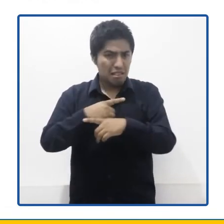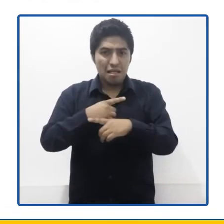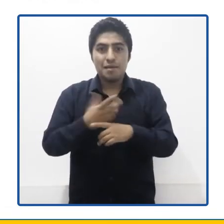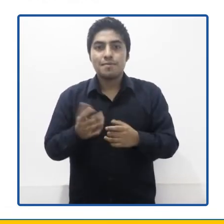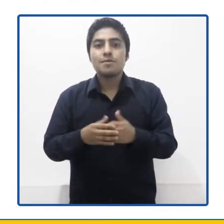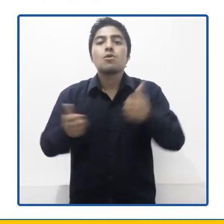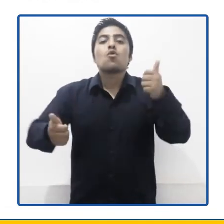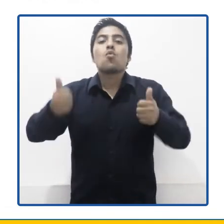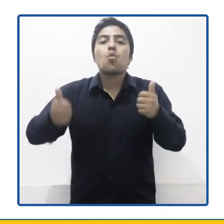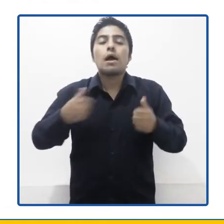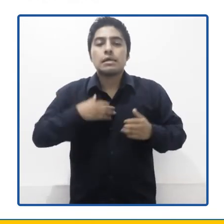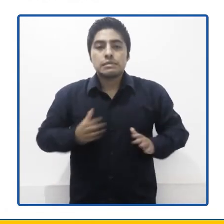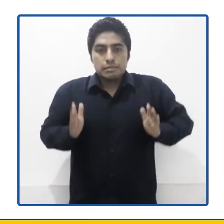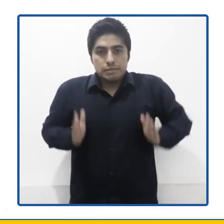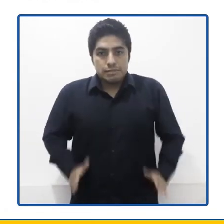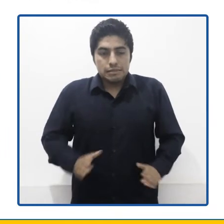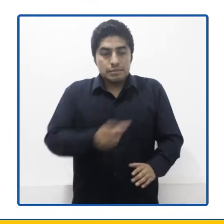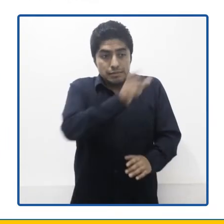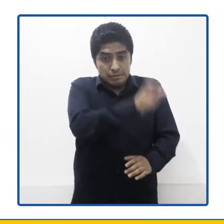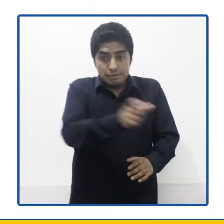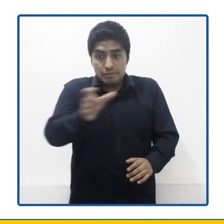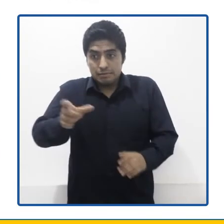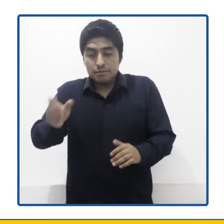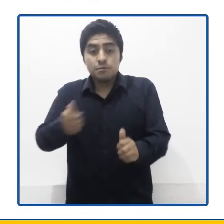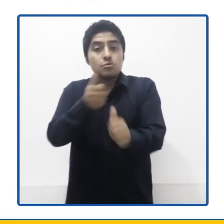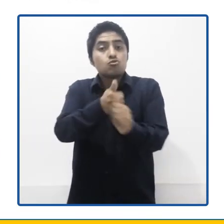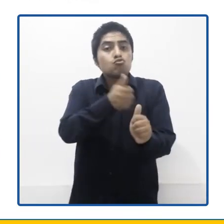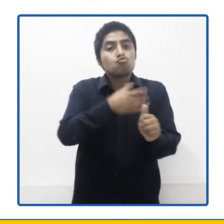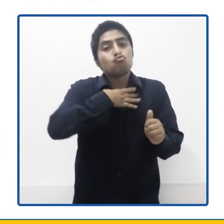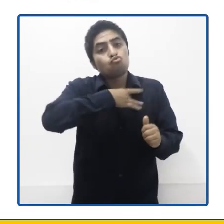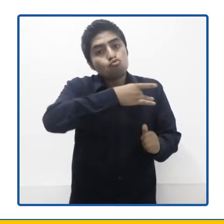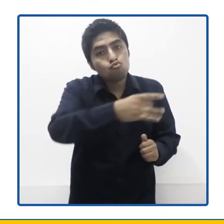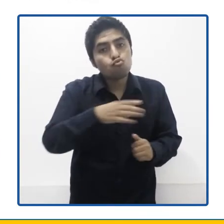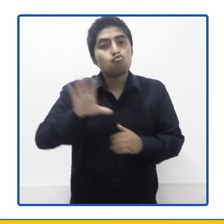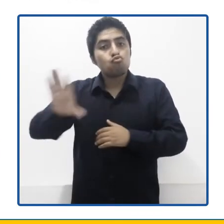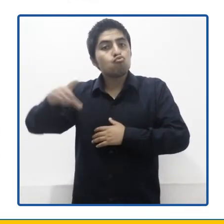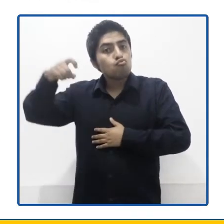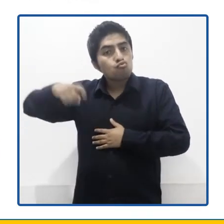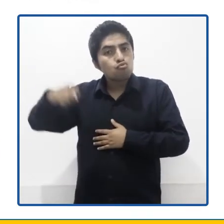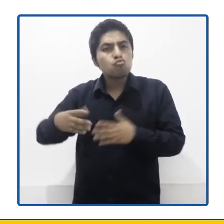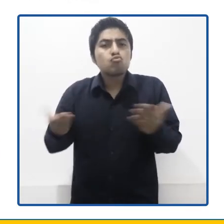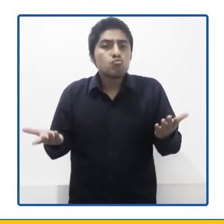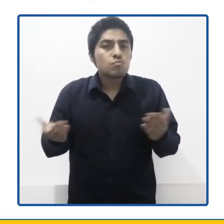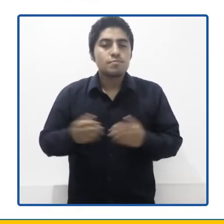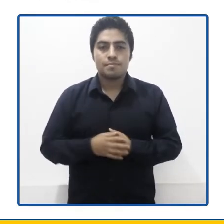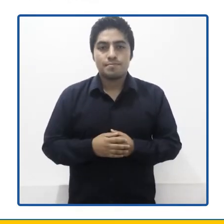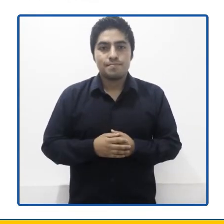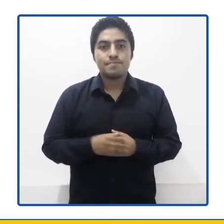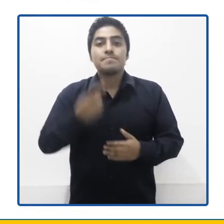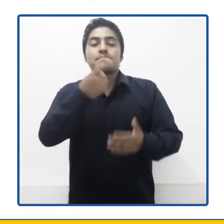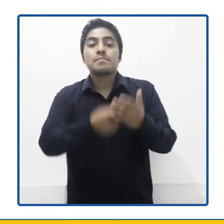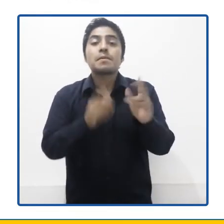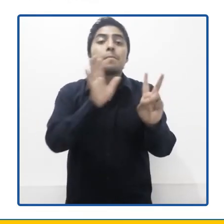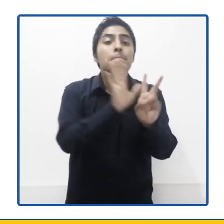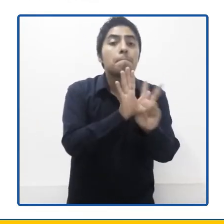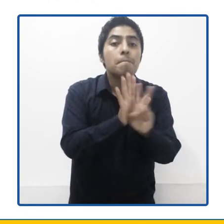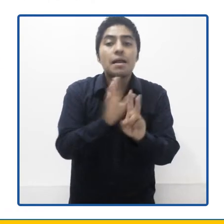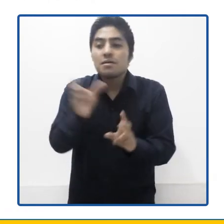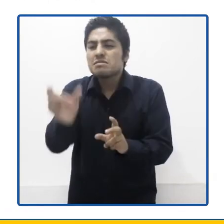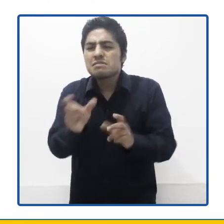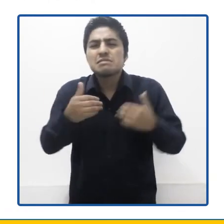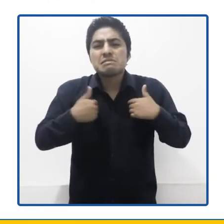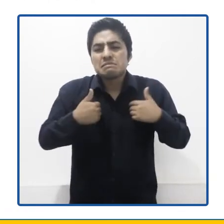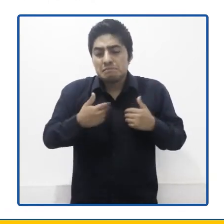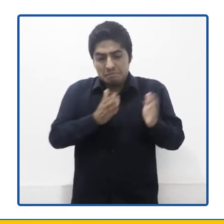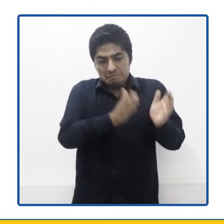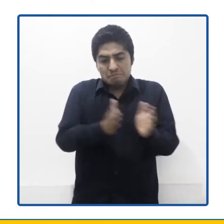¿Cuál es la posición de cada parte según sus intereses y necesidades? ¿Qué valores tiene cada parte?